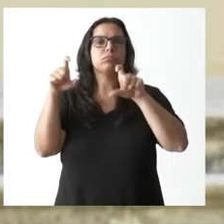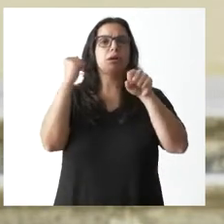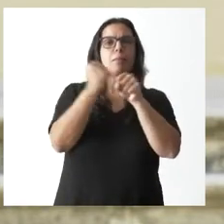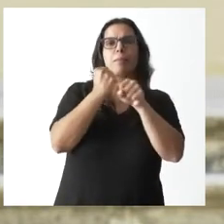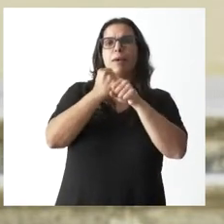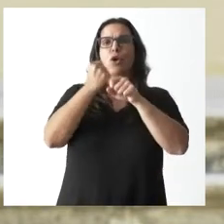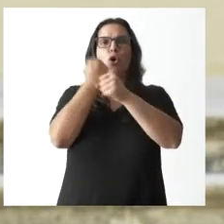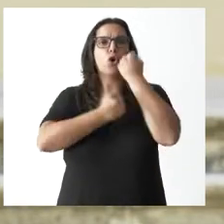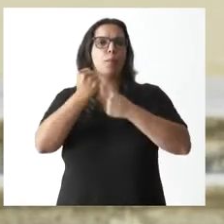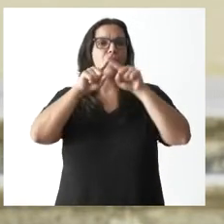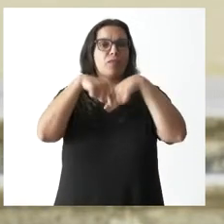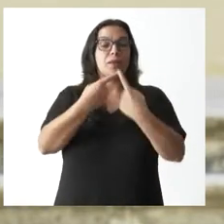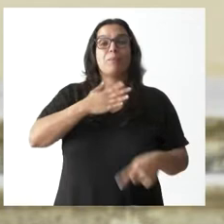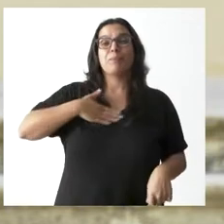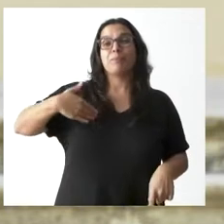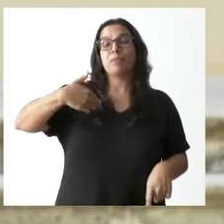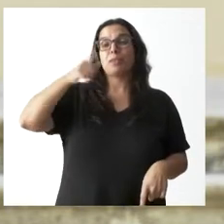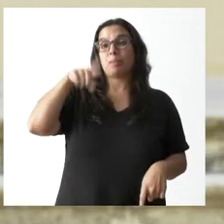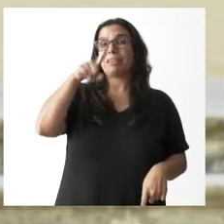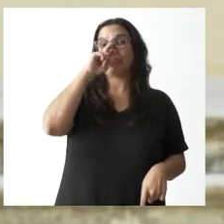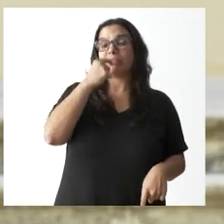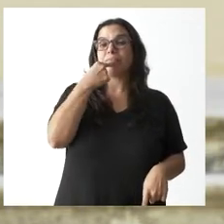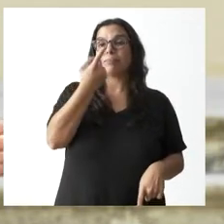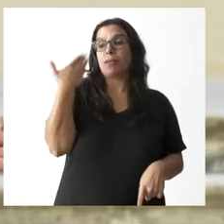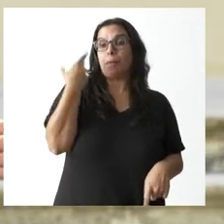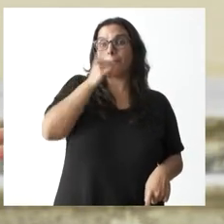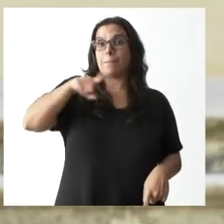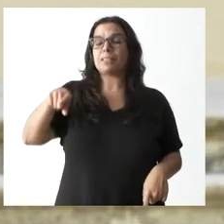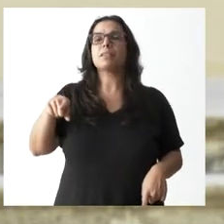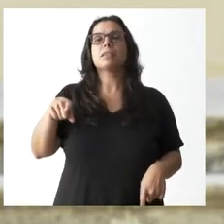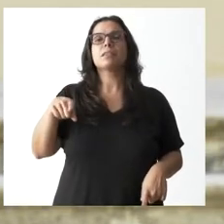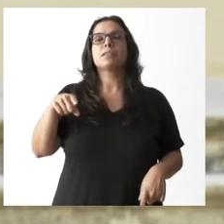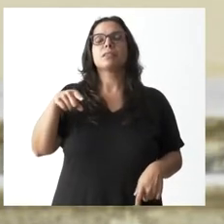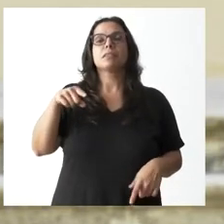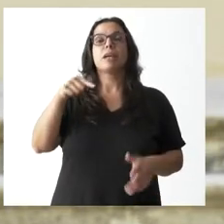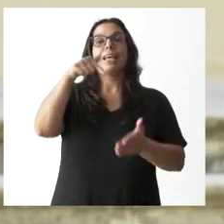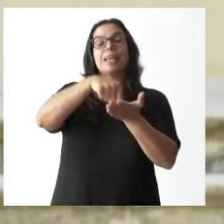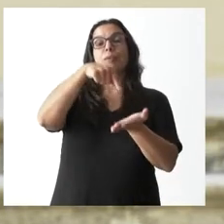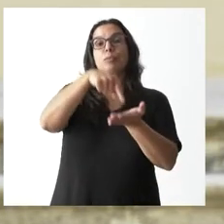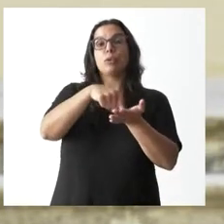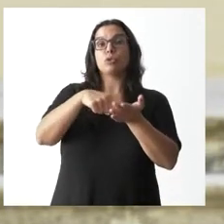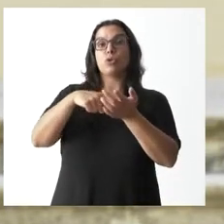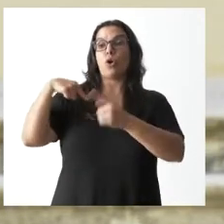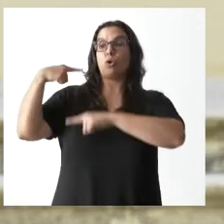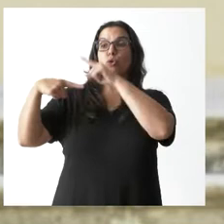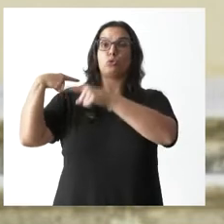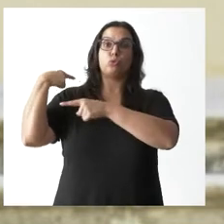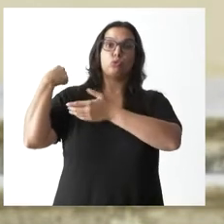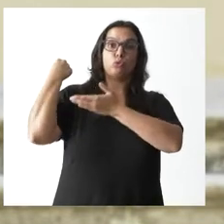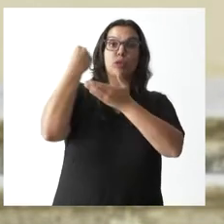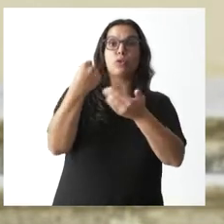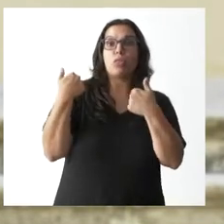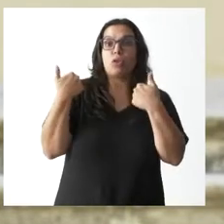Quiero recordar que ya hace unos meses eliminamos el impuesto de sucesiones y